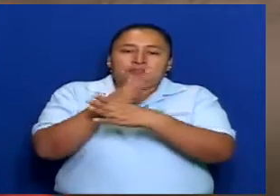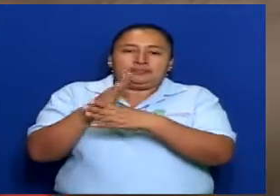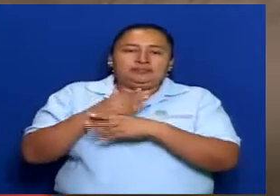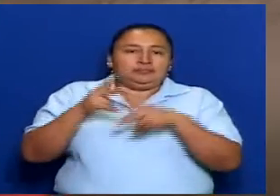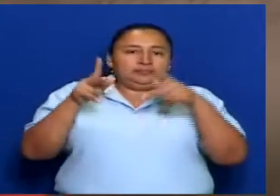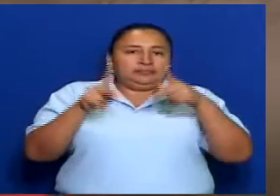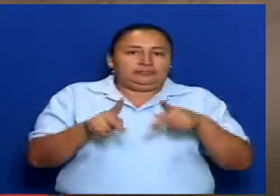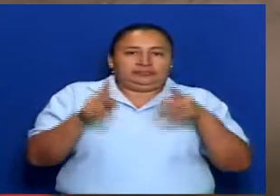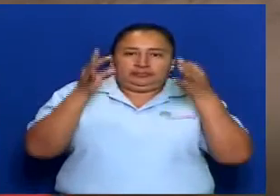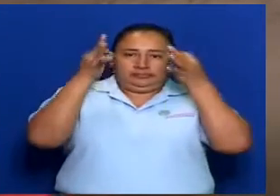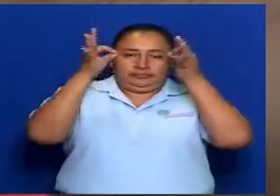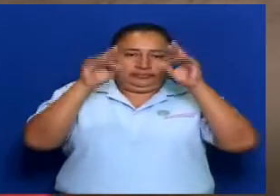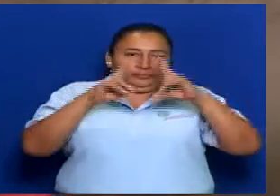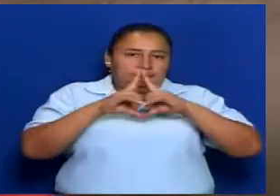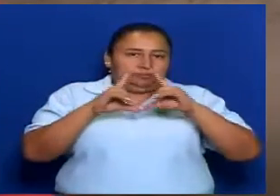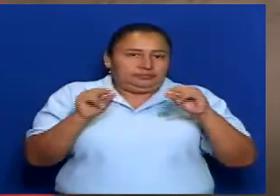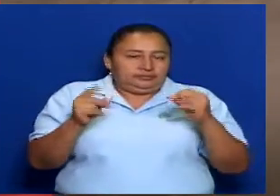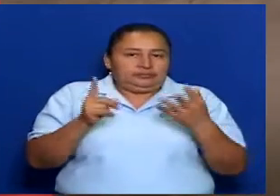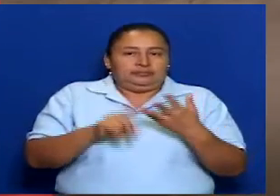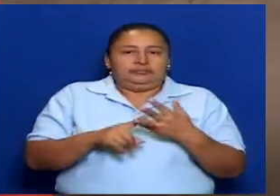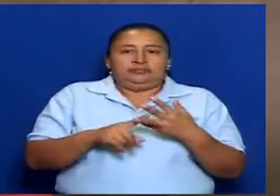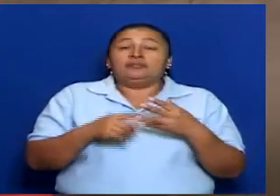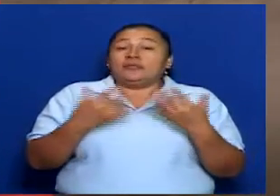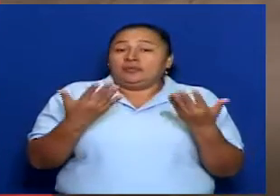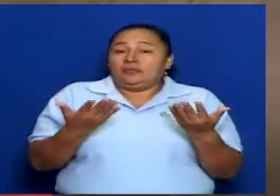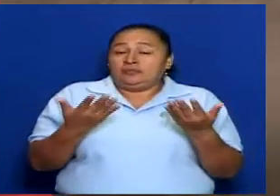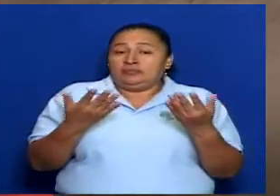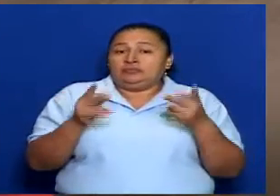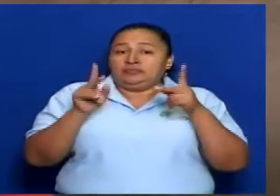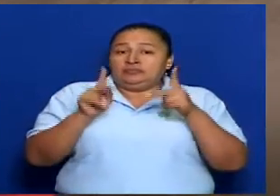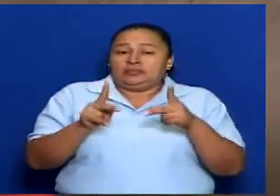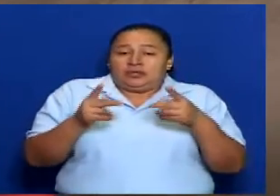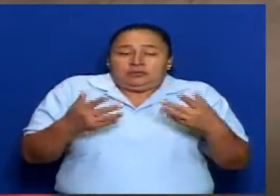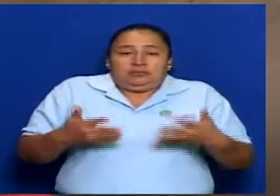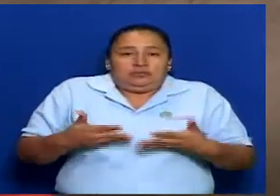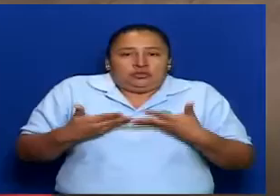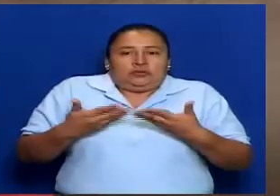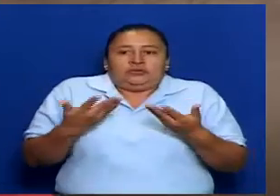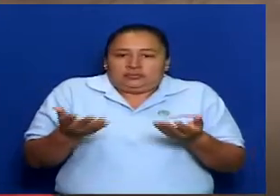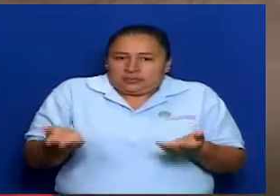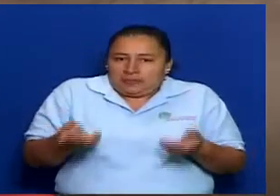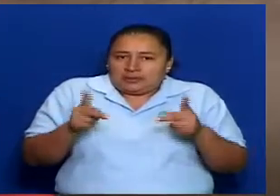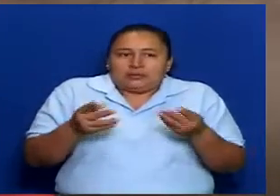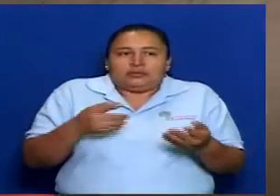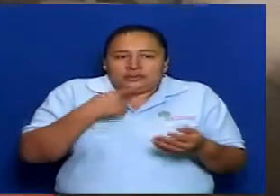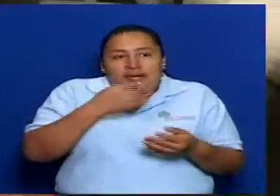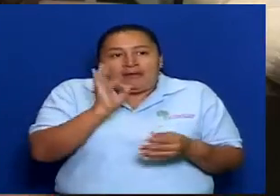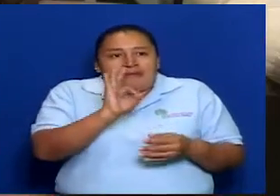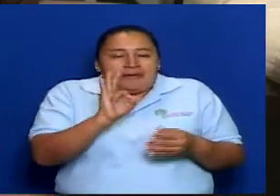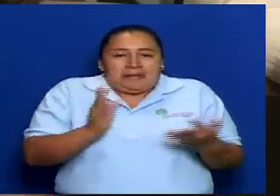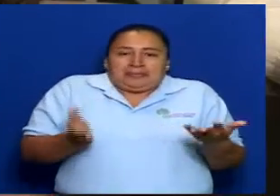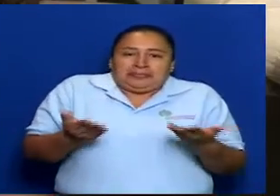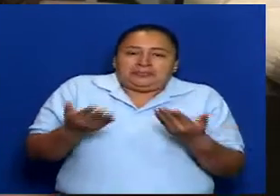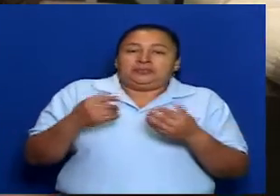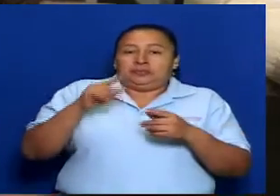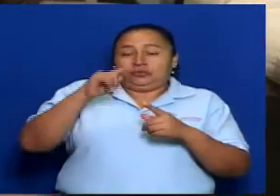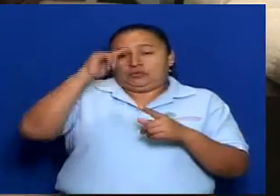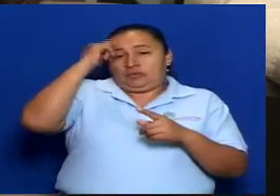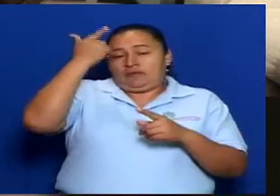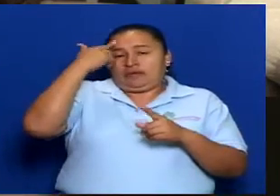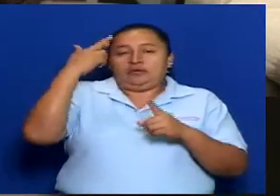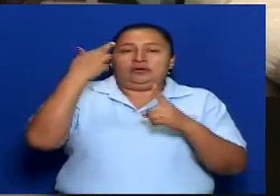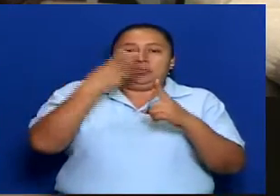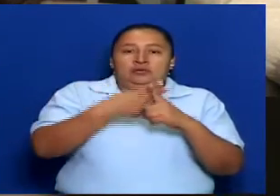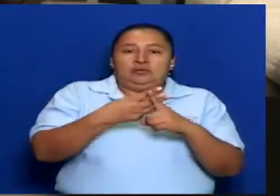personalidades de nuestro país, que inclusive la motivación de ellos, cuando los gobiernos regionales vienen